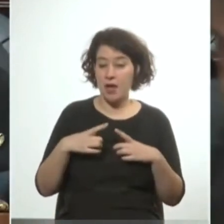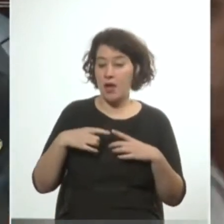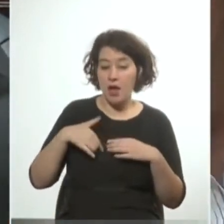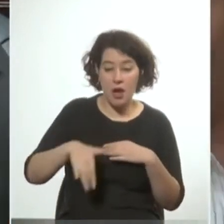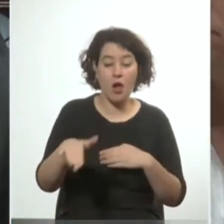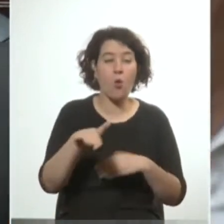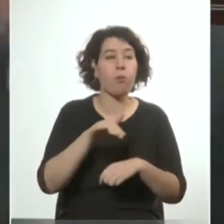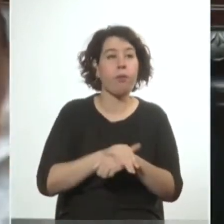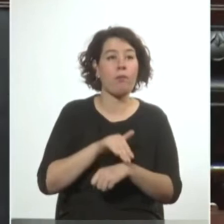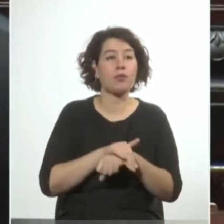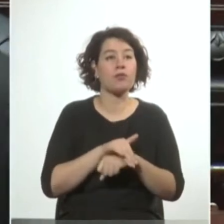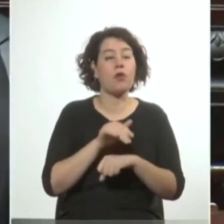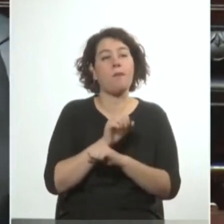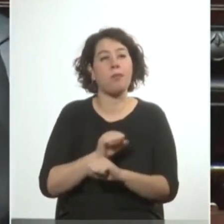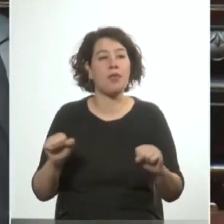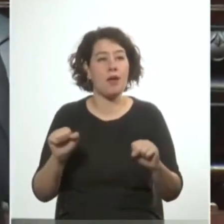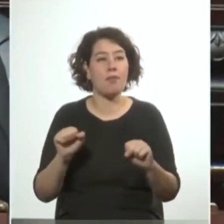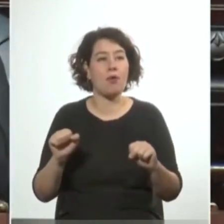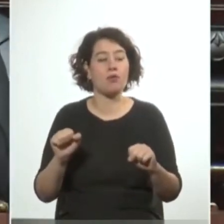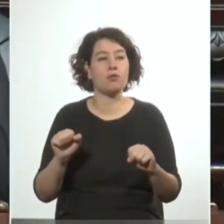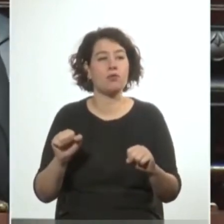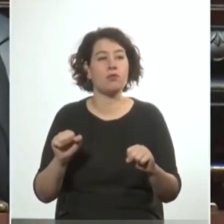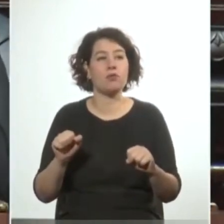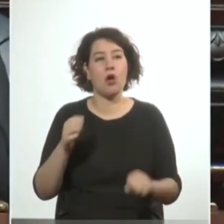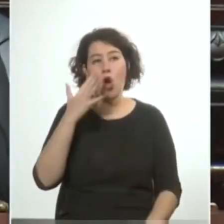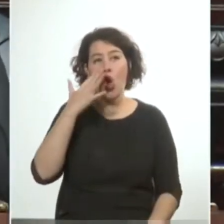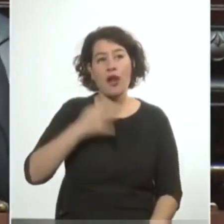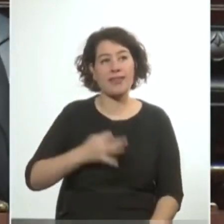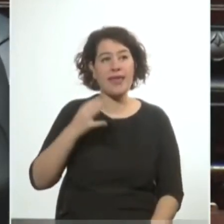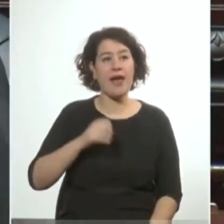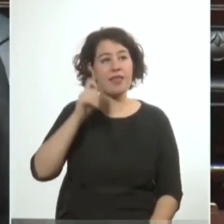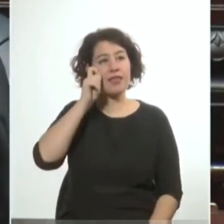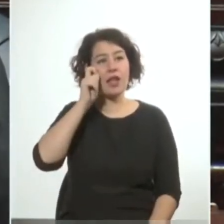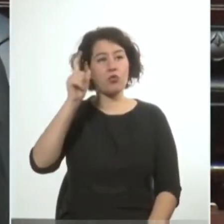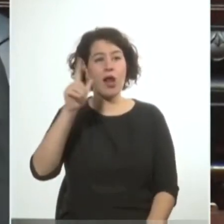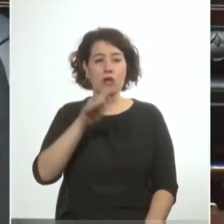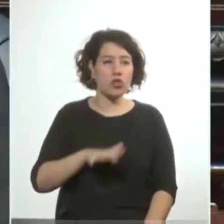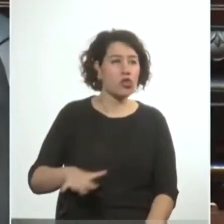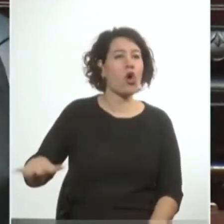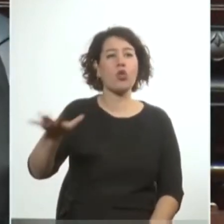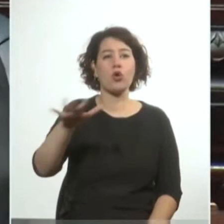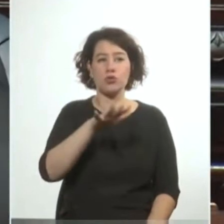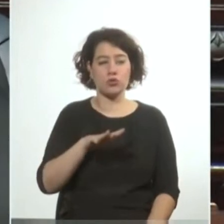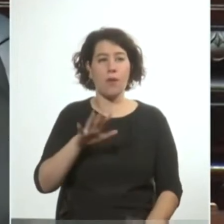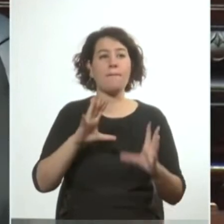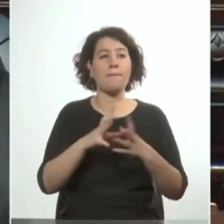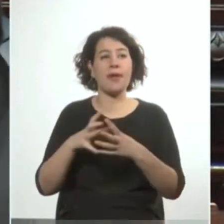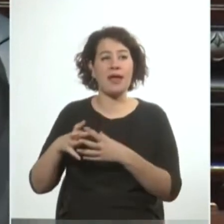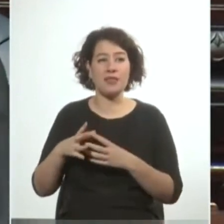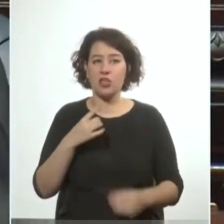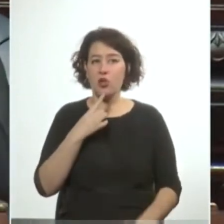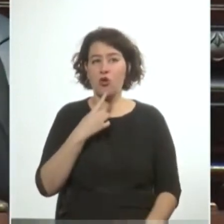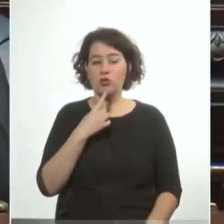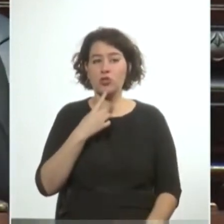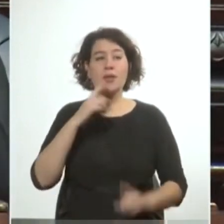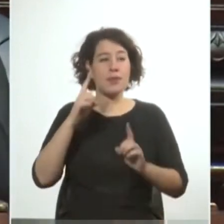podamos en un acto de honestidad intelectual todos los actores y todos los partidos políticos